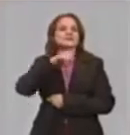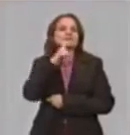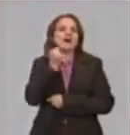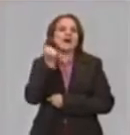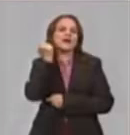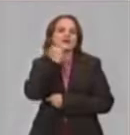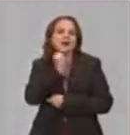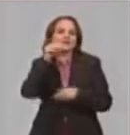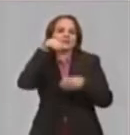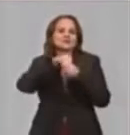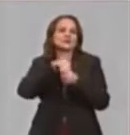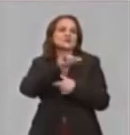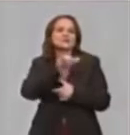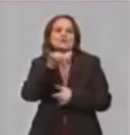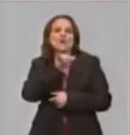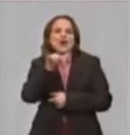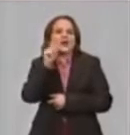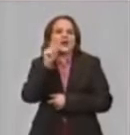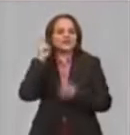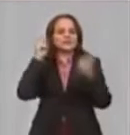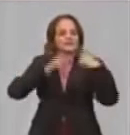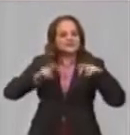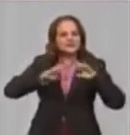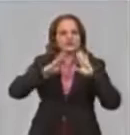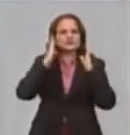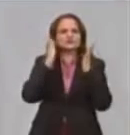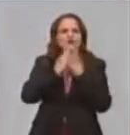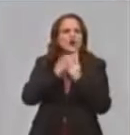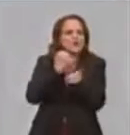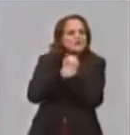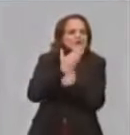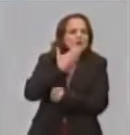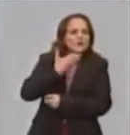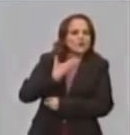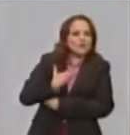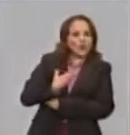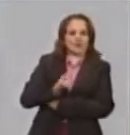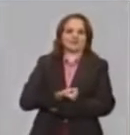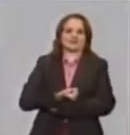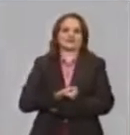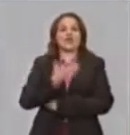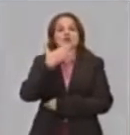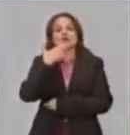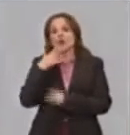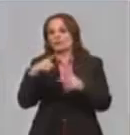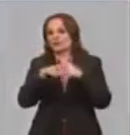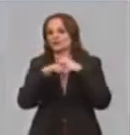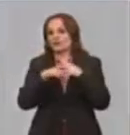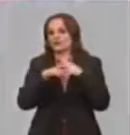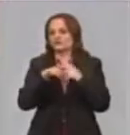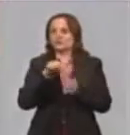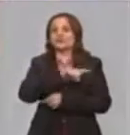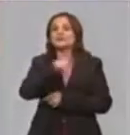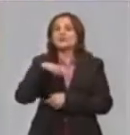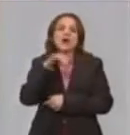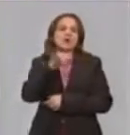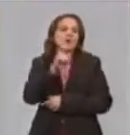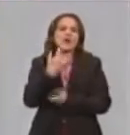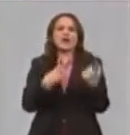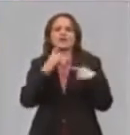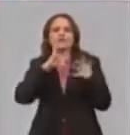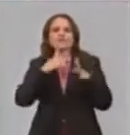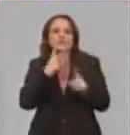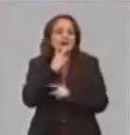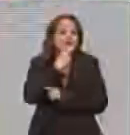estudios sobre la percepción de riesgo y el aislamiento social, así como la facilitación de técnicas para la atención a pacientes y al